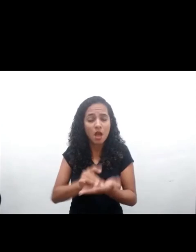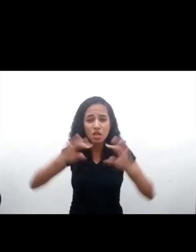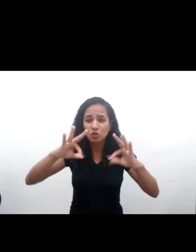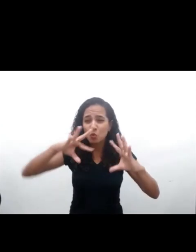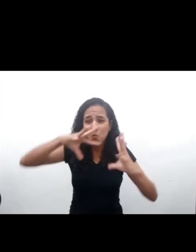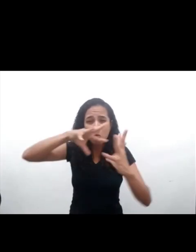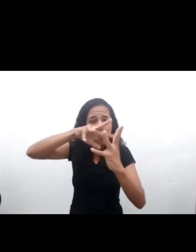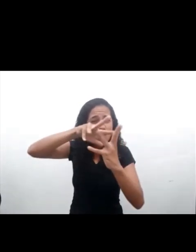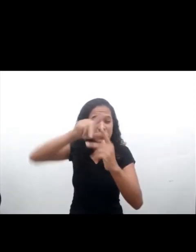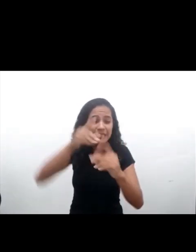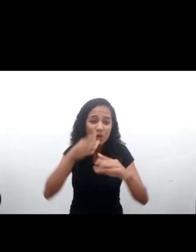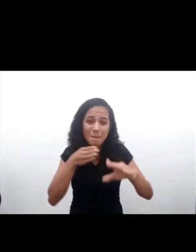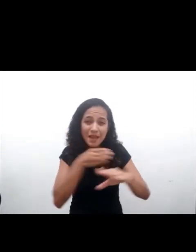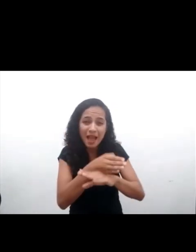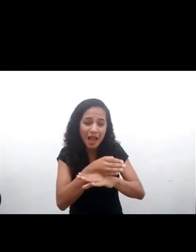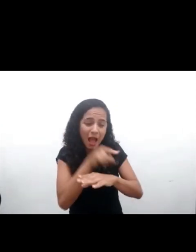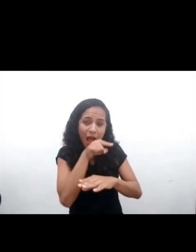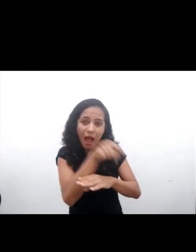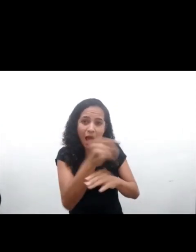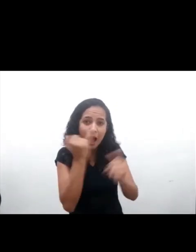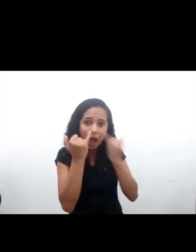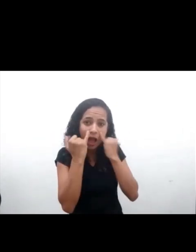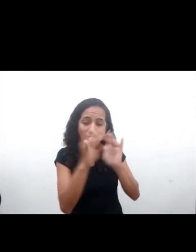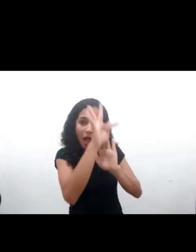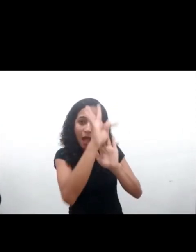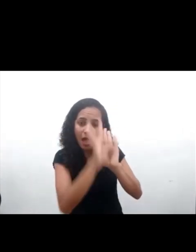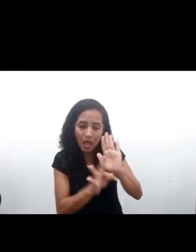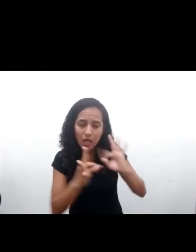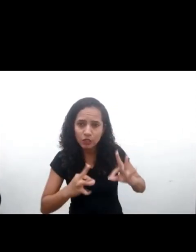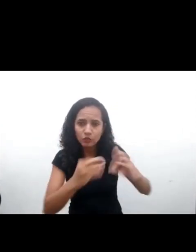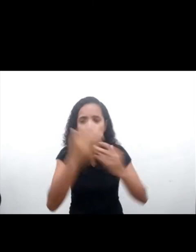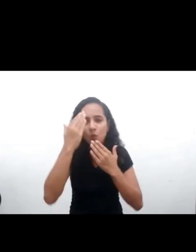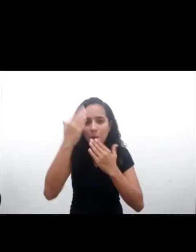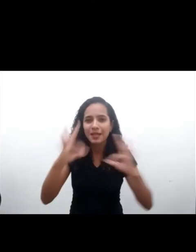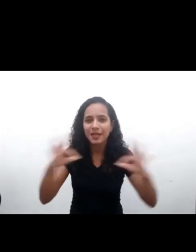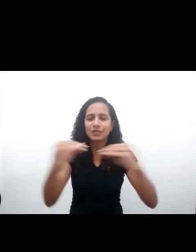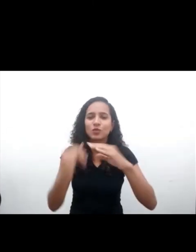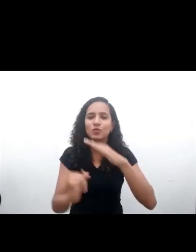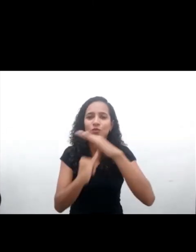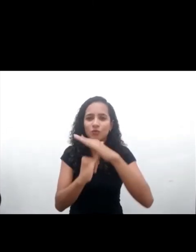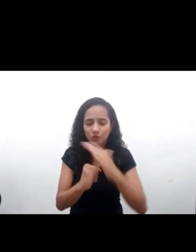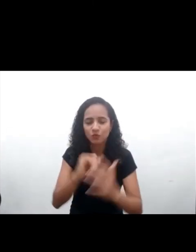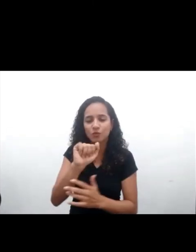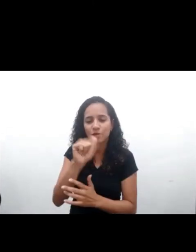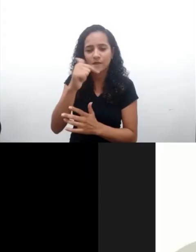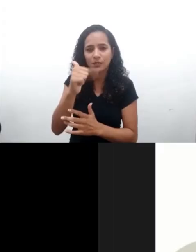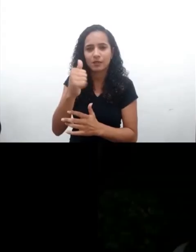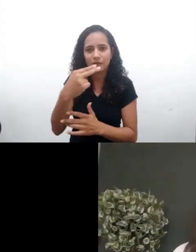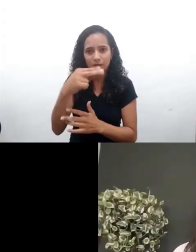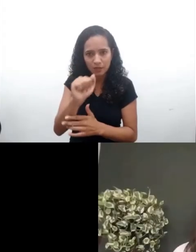Fundación Alana y a todos los que han participado en la construcción de esta observación general. Gracias y buena jornada.